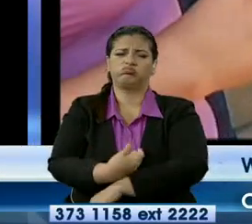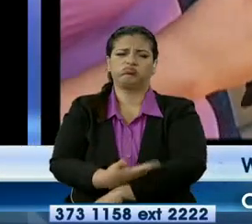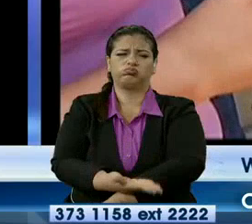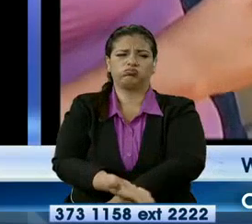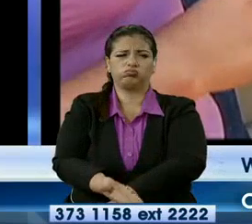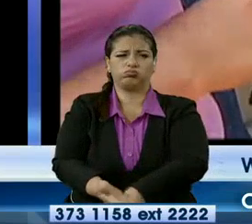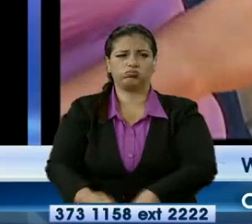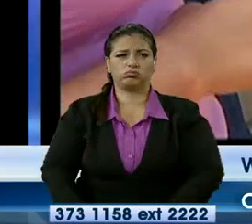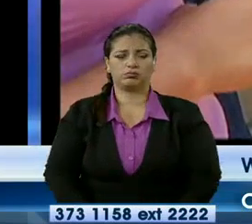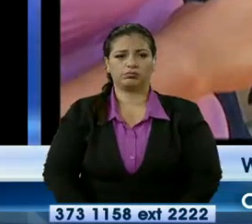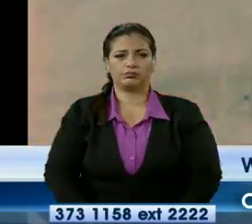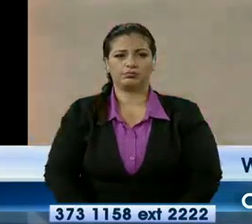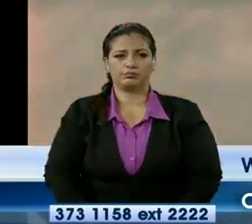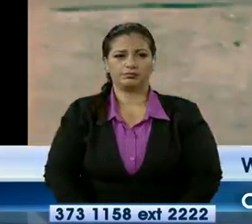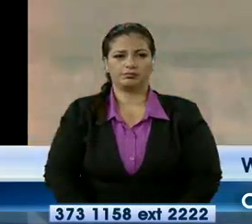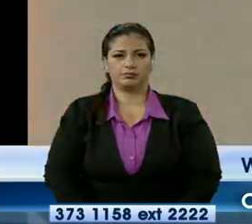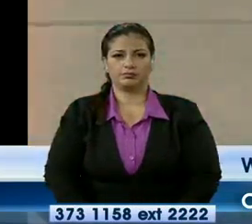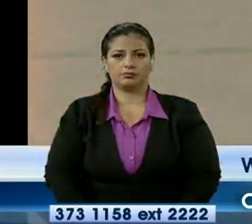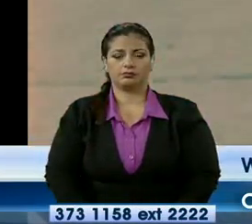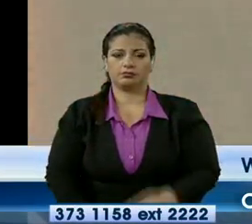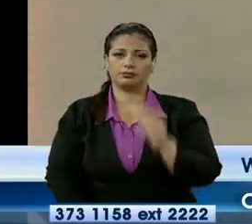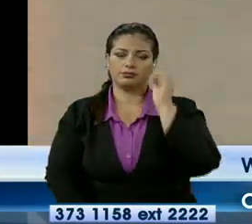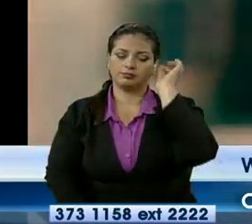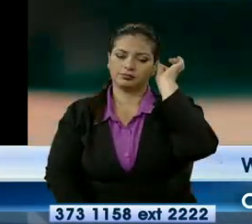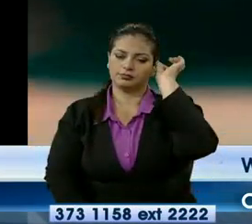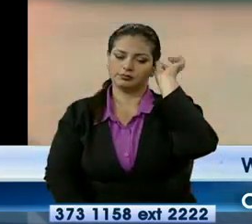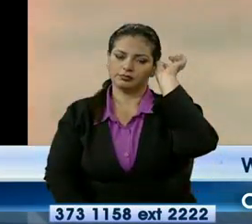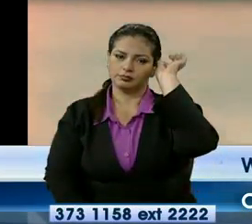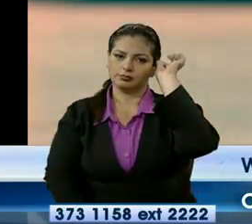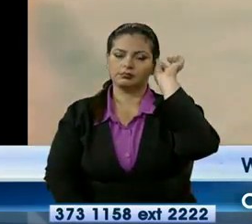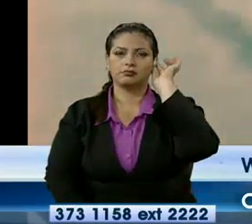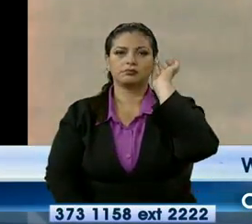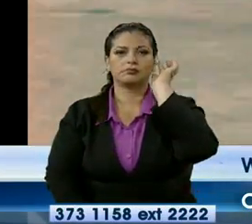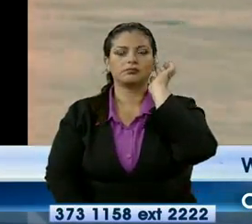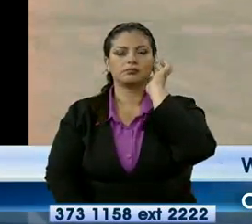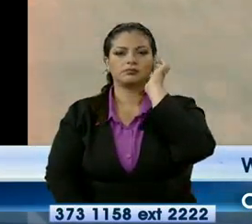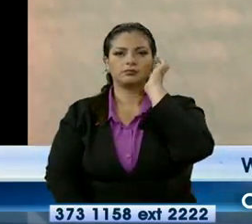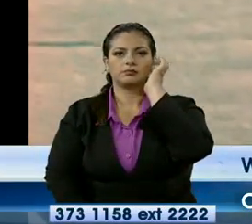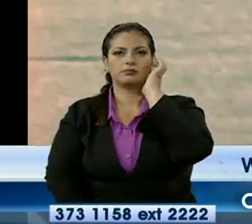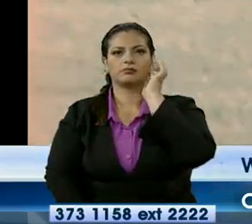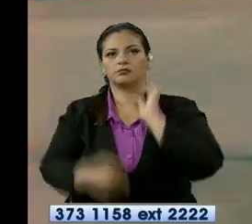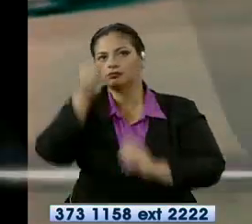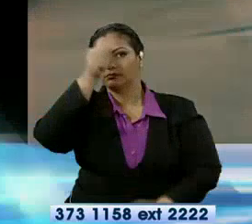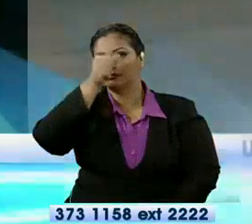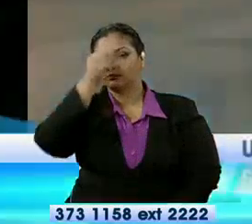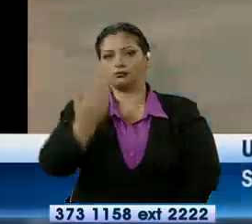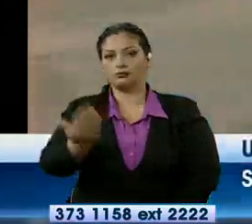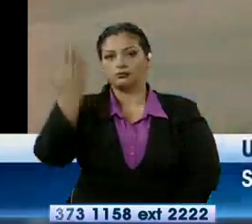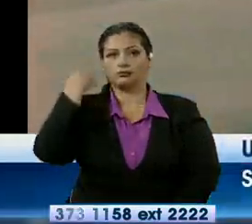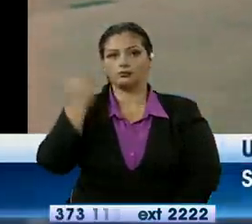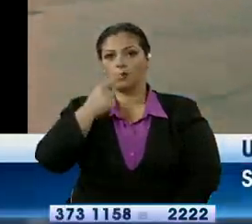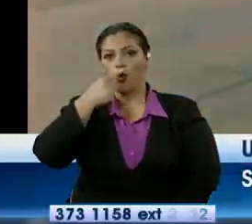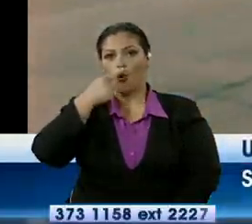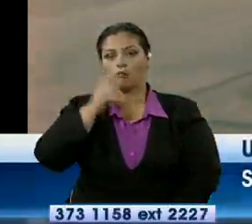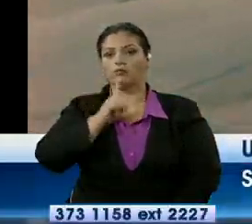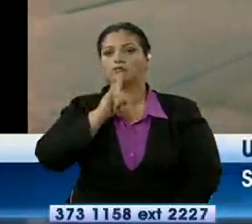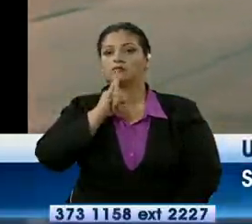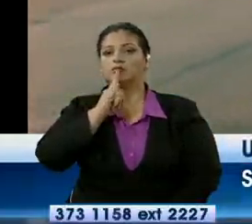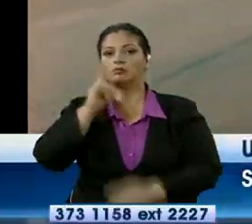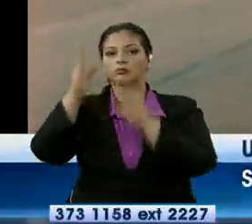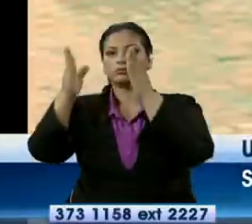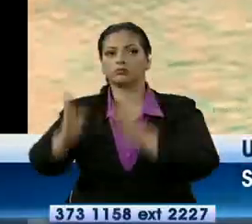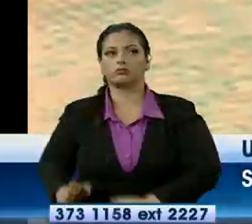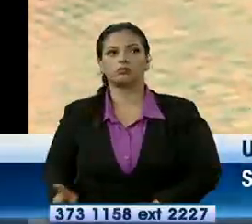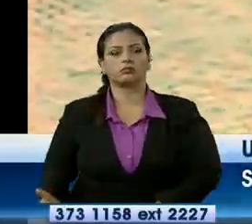de celulares carga la persona. El domingo anterior el estadounidense Mitchell Williams fue baleado por dos menores de edad y por